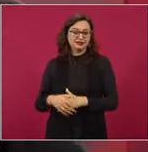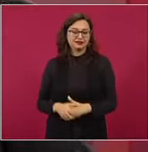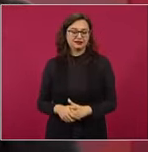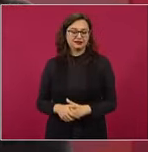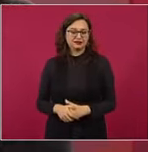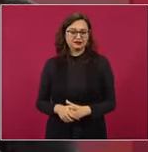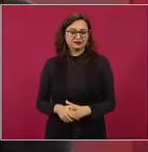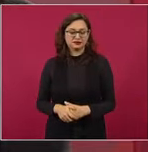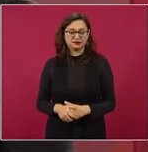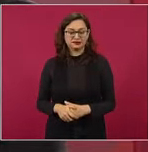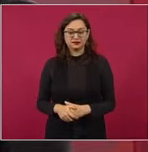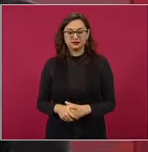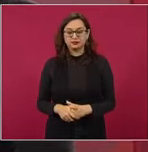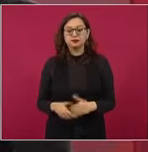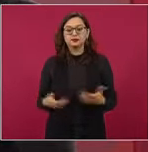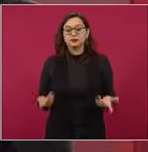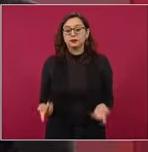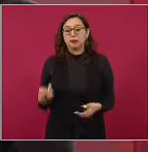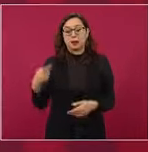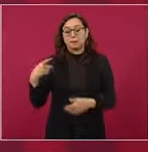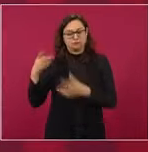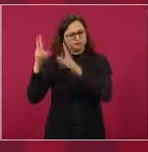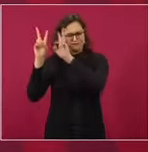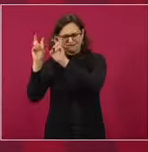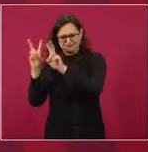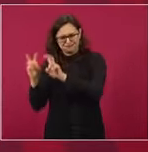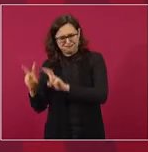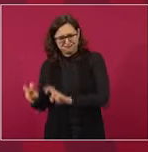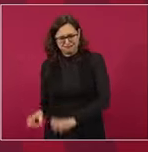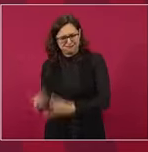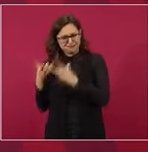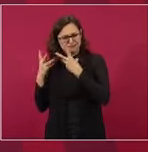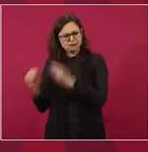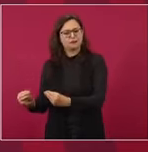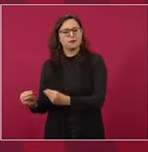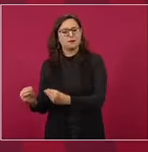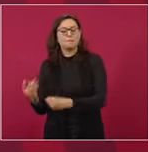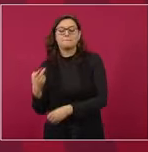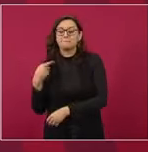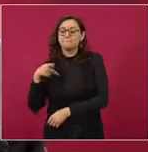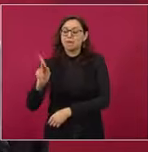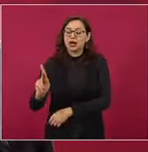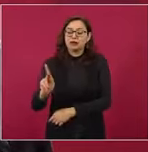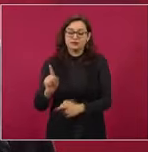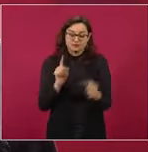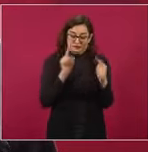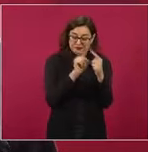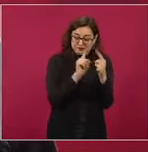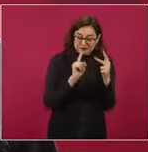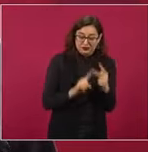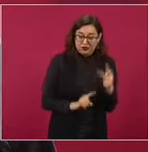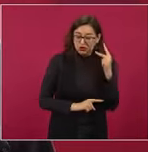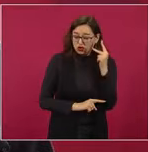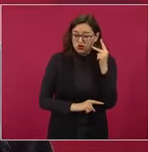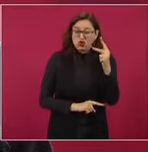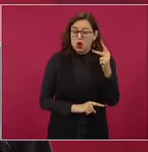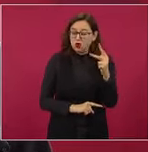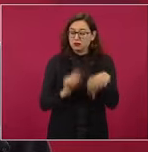pero si lo resumimos, es desterrar la corrupción